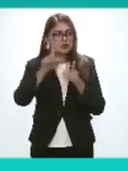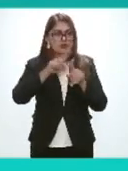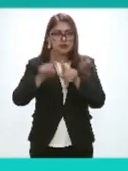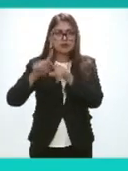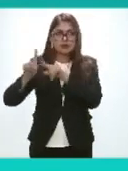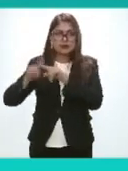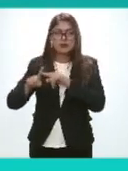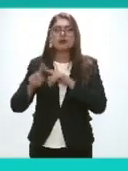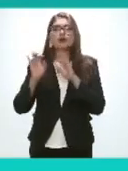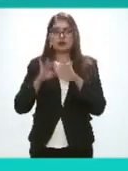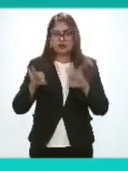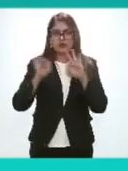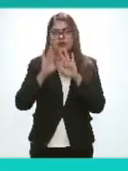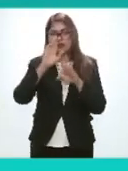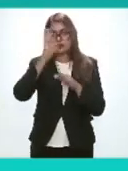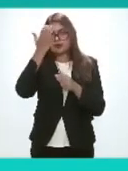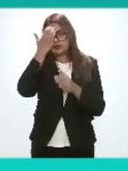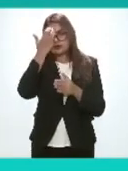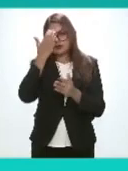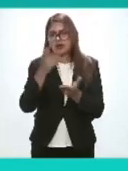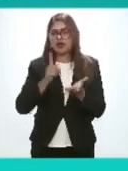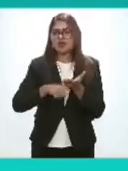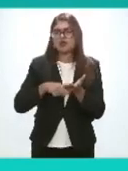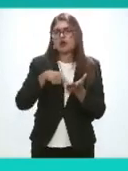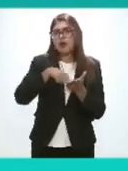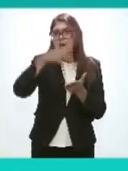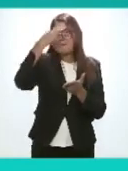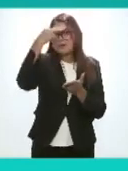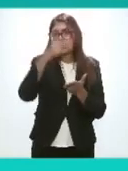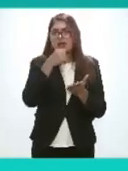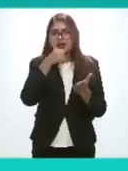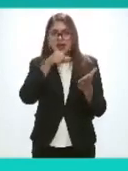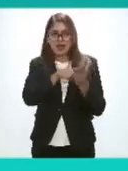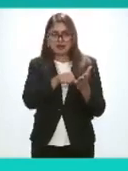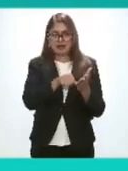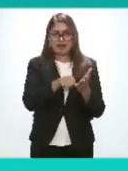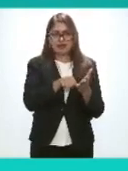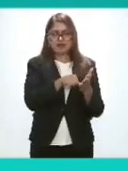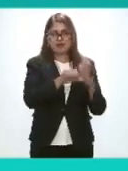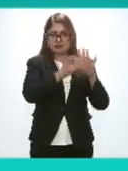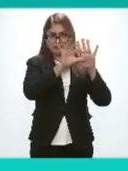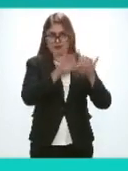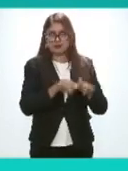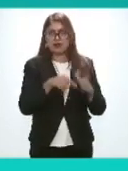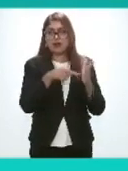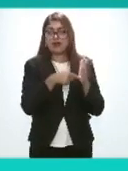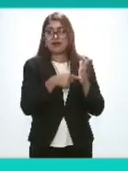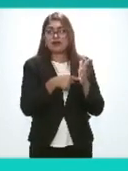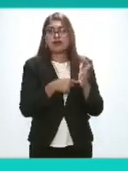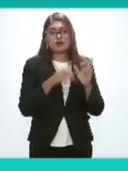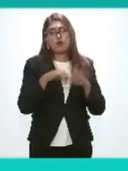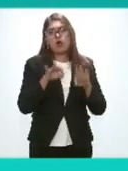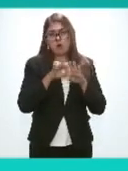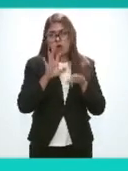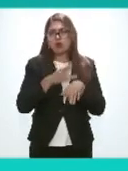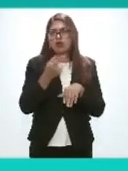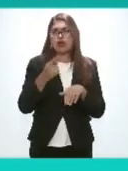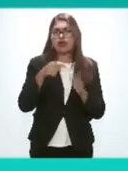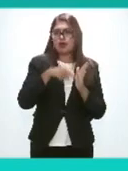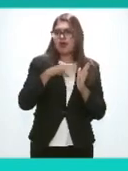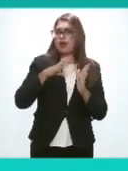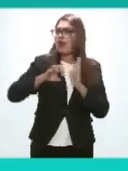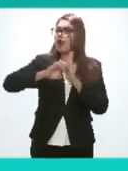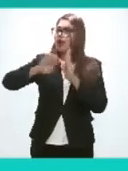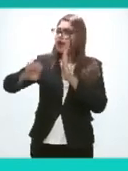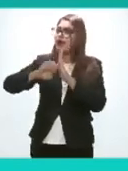¿cuál es la gran innovación que presenta la carta mexicana? porque si bien toma como base algunos otros ejemplos normativos y otras